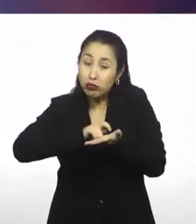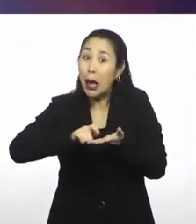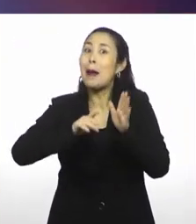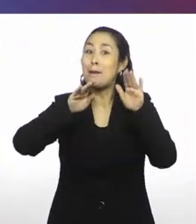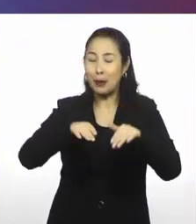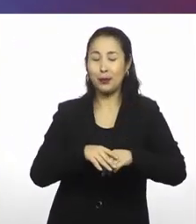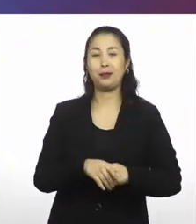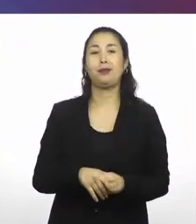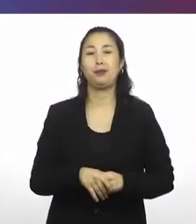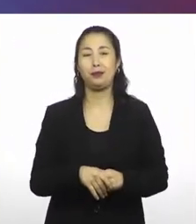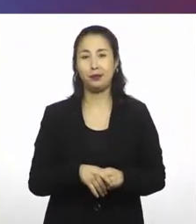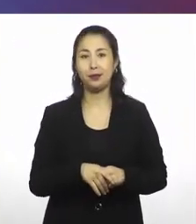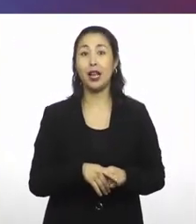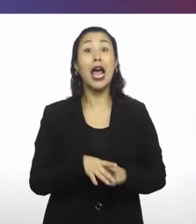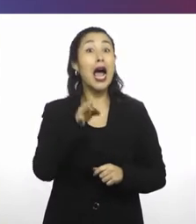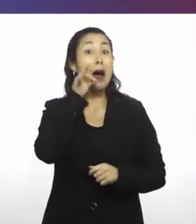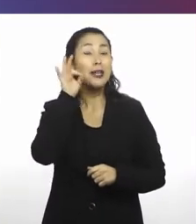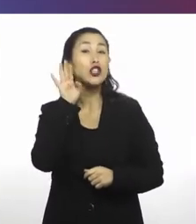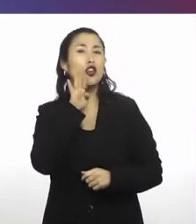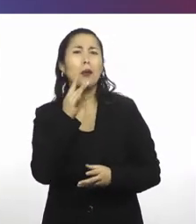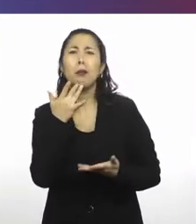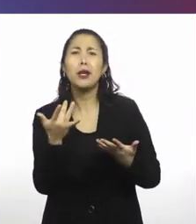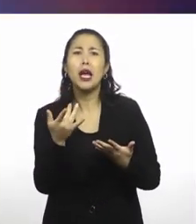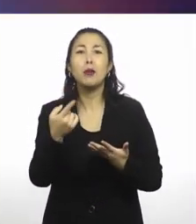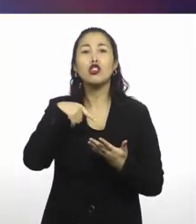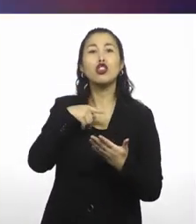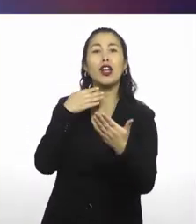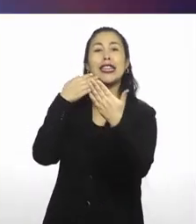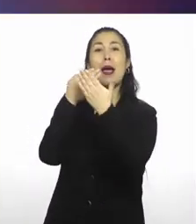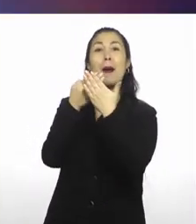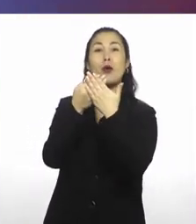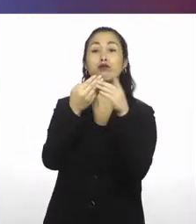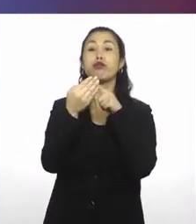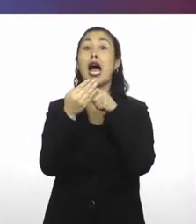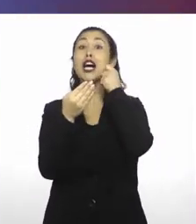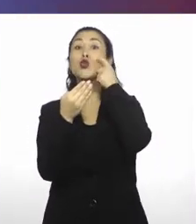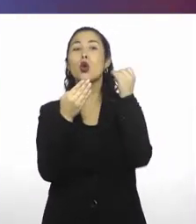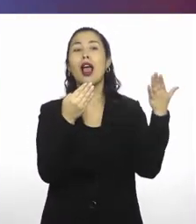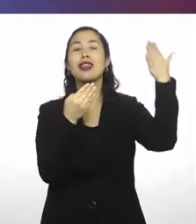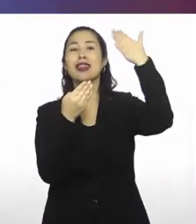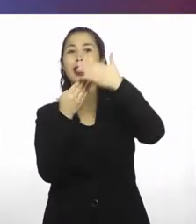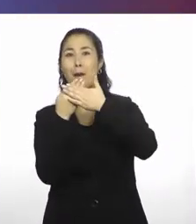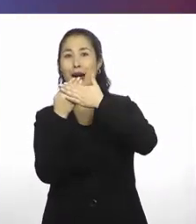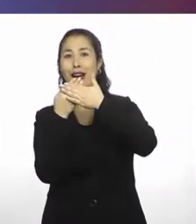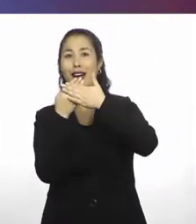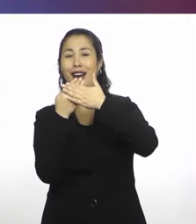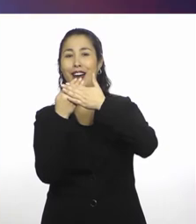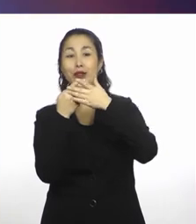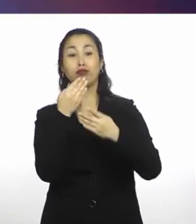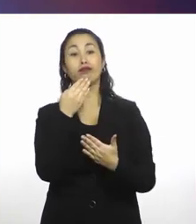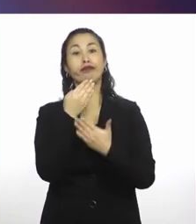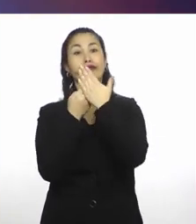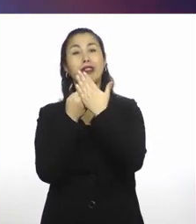caso del color amarillo es porque estamos tapando el color azul. Nuestra varita le está haciendo sombra al color azul.